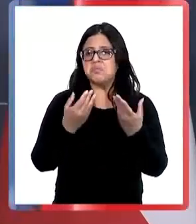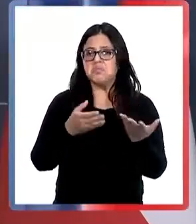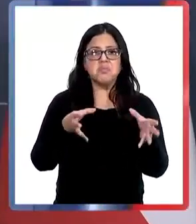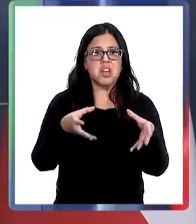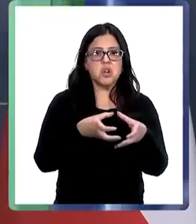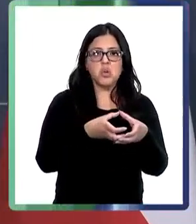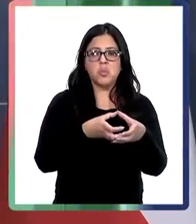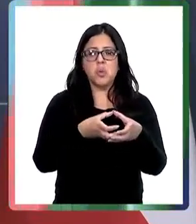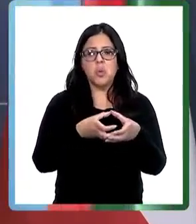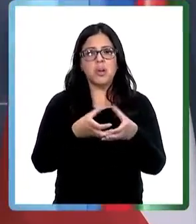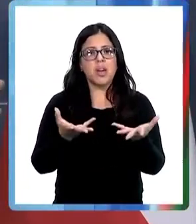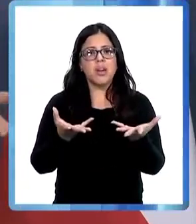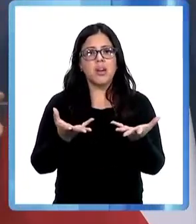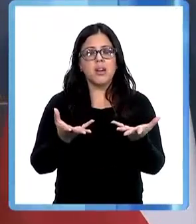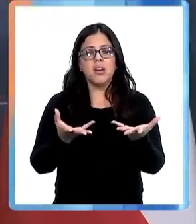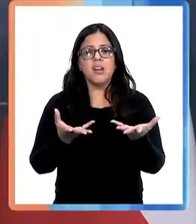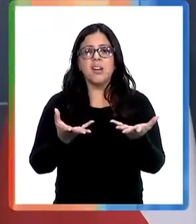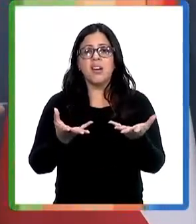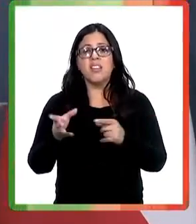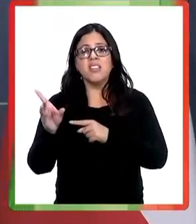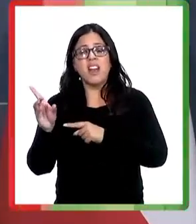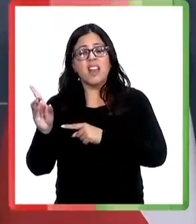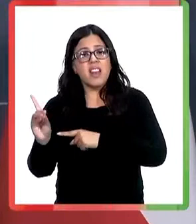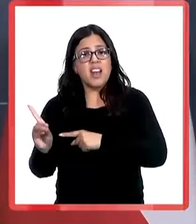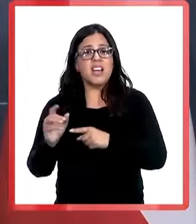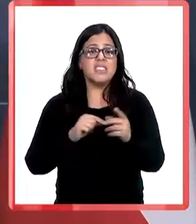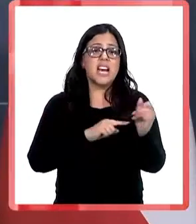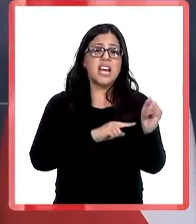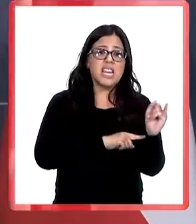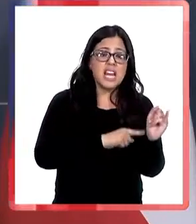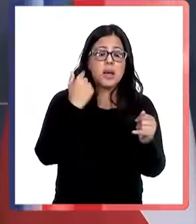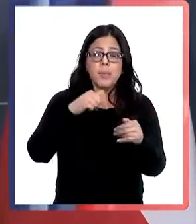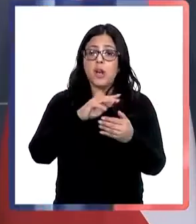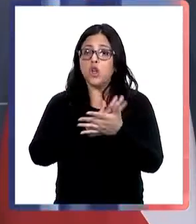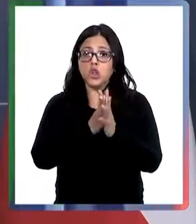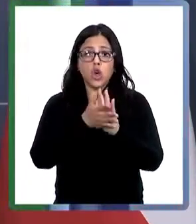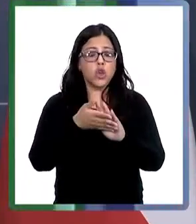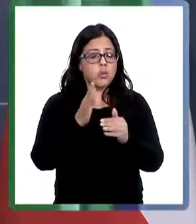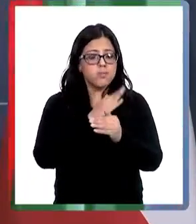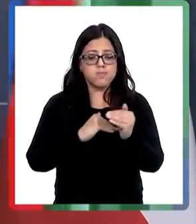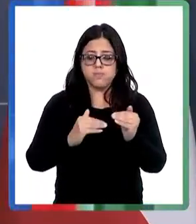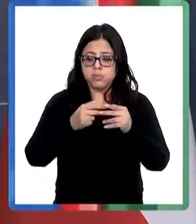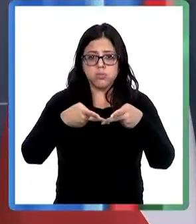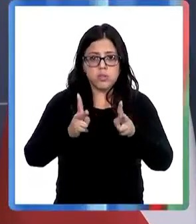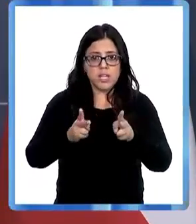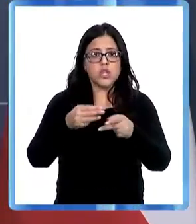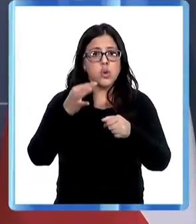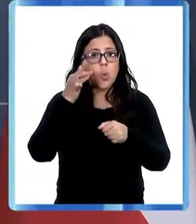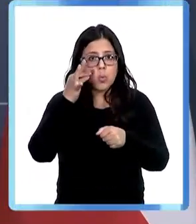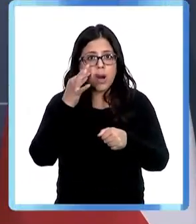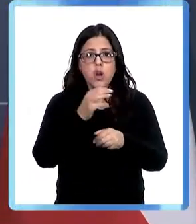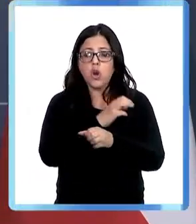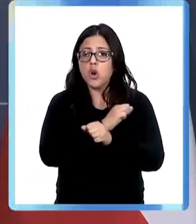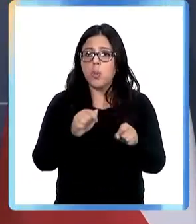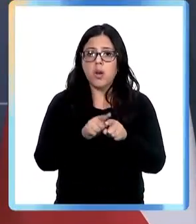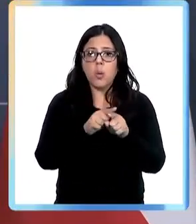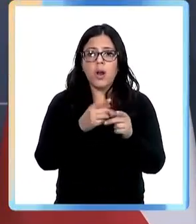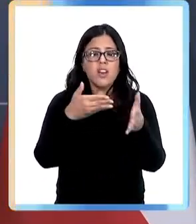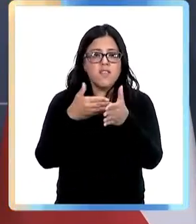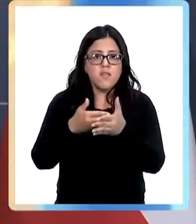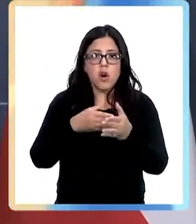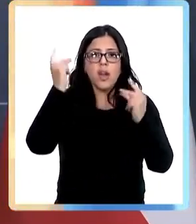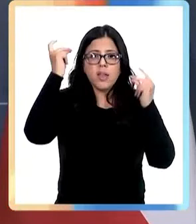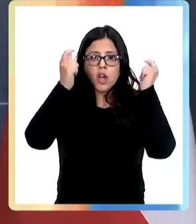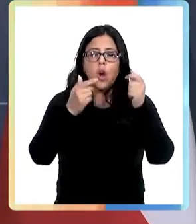posición que este gobierno ha asumido en cuanto a hacer que los países sean liberales, conservadores, de izquierda a derecha, para que estos